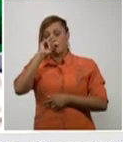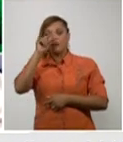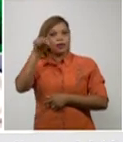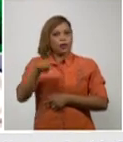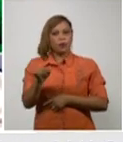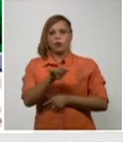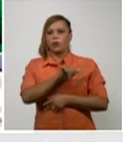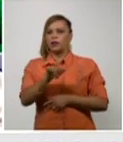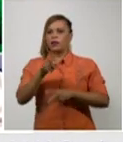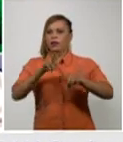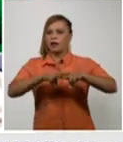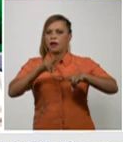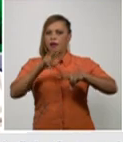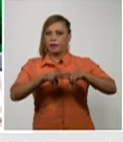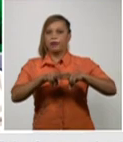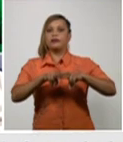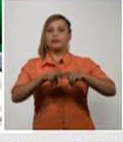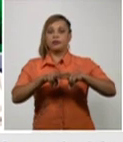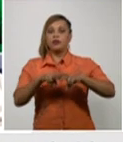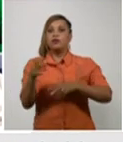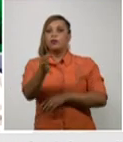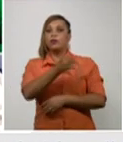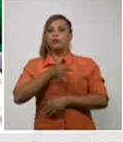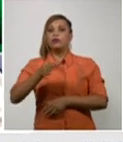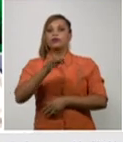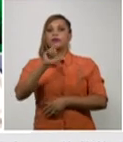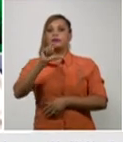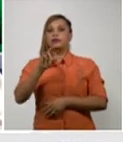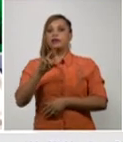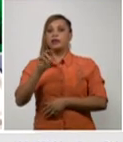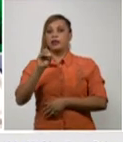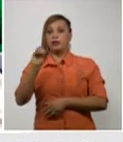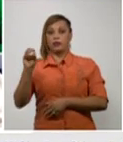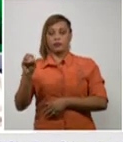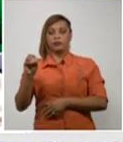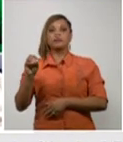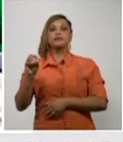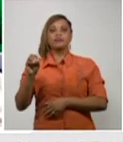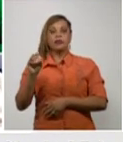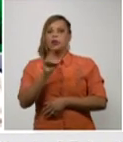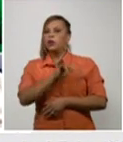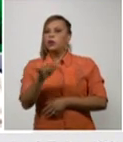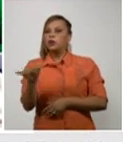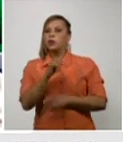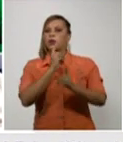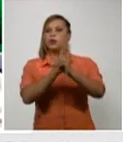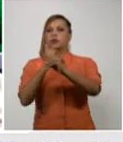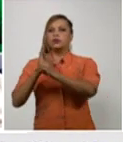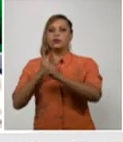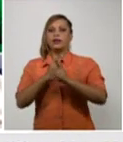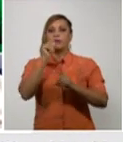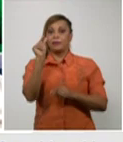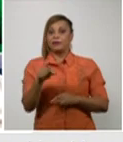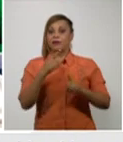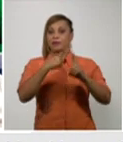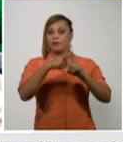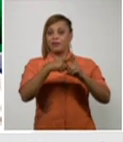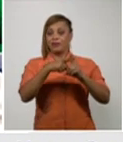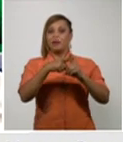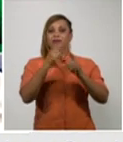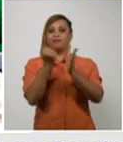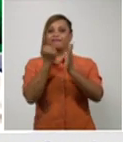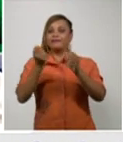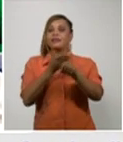provincia de La Habana, del municipio del Cerro, también contacto de un caso positivo ya confirmado anteriormente,